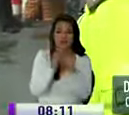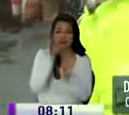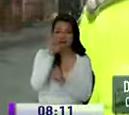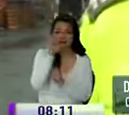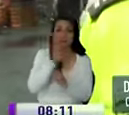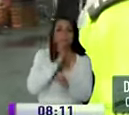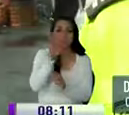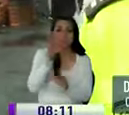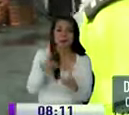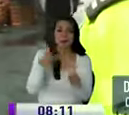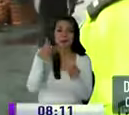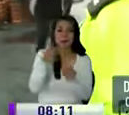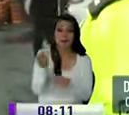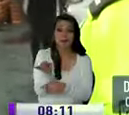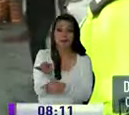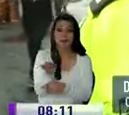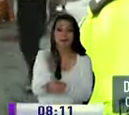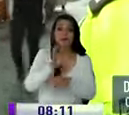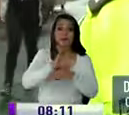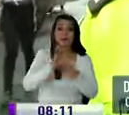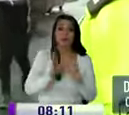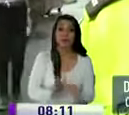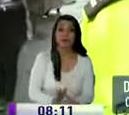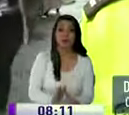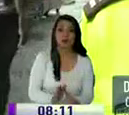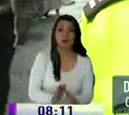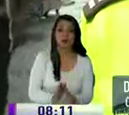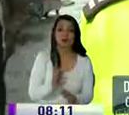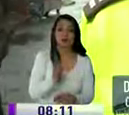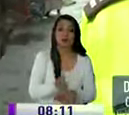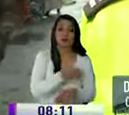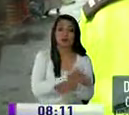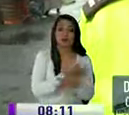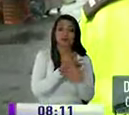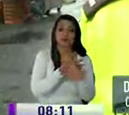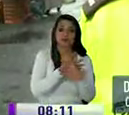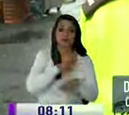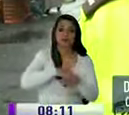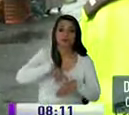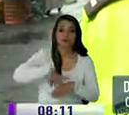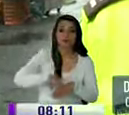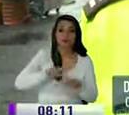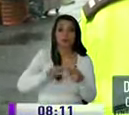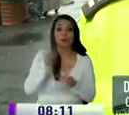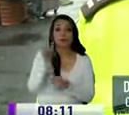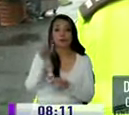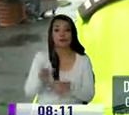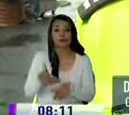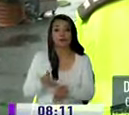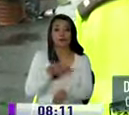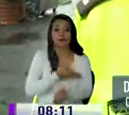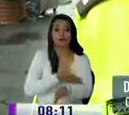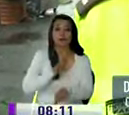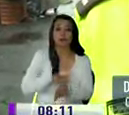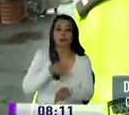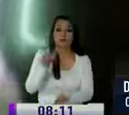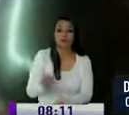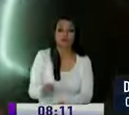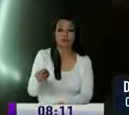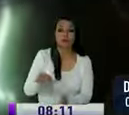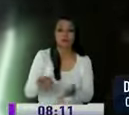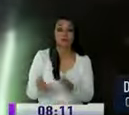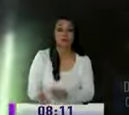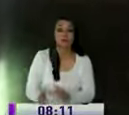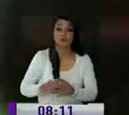armados. Los tres son ecuatorianos, dos de ellos tienen antecedentes por robo, por asalto y uno de ellos tiene un antecedente por homicidio simple.